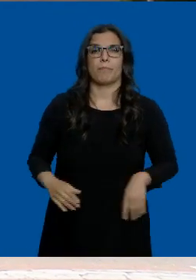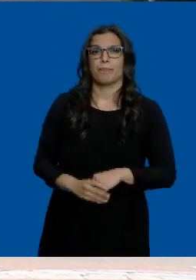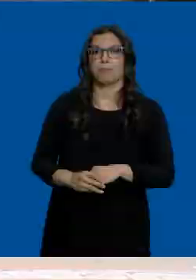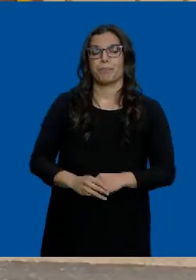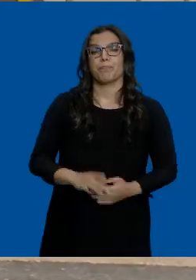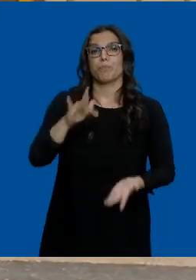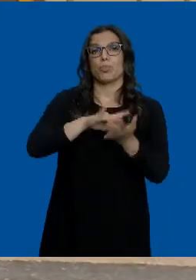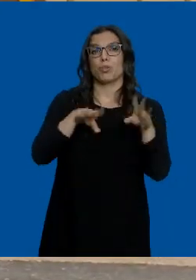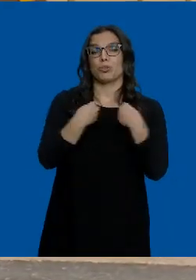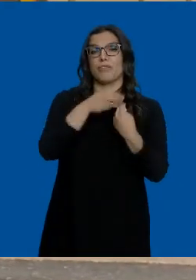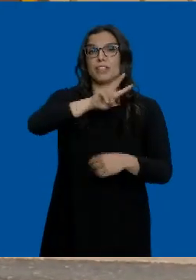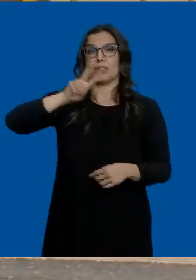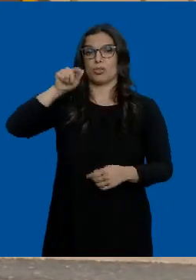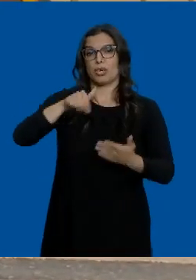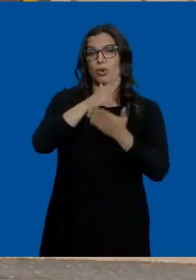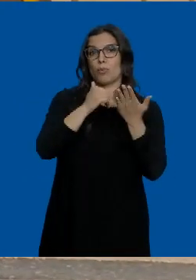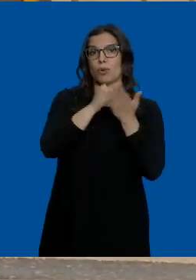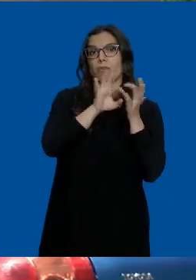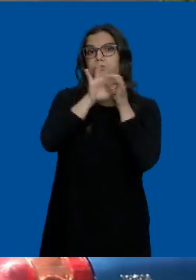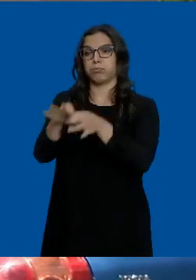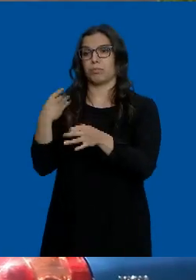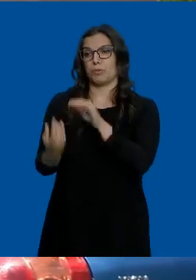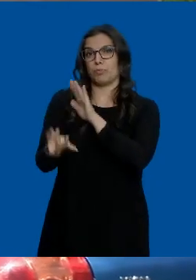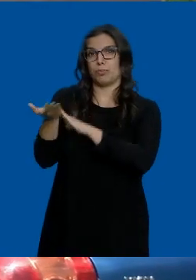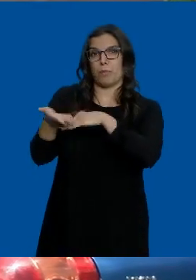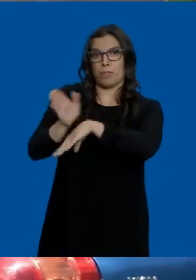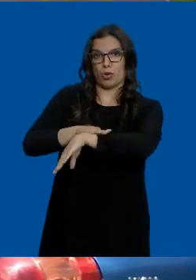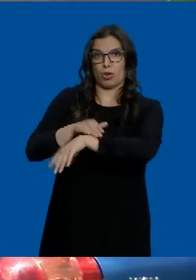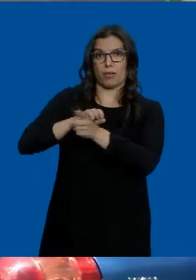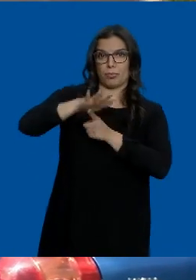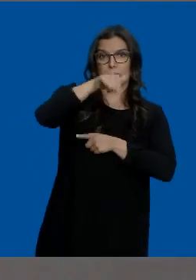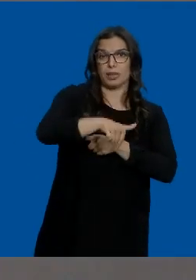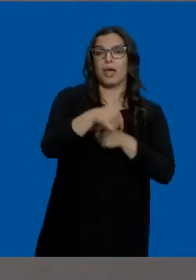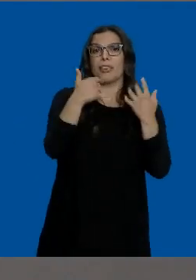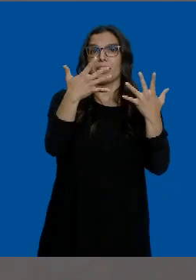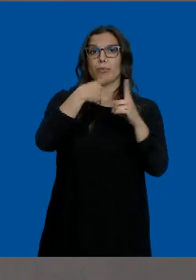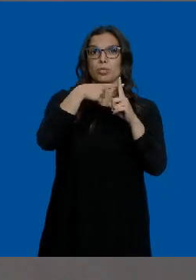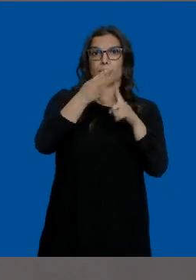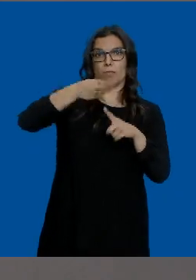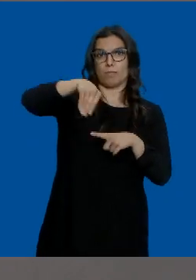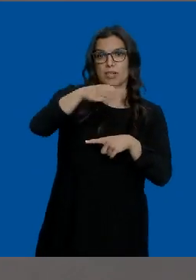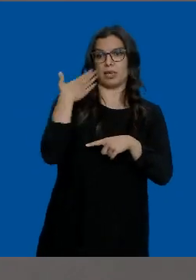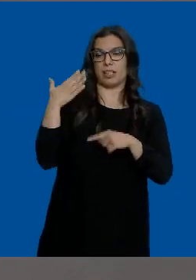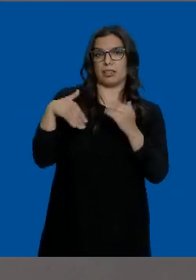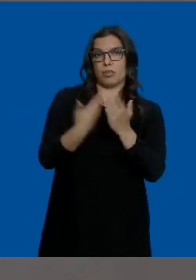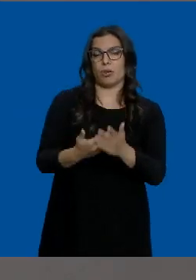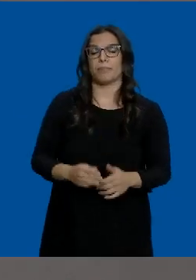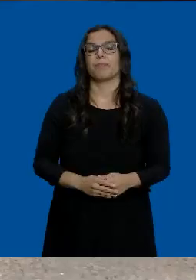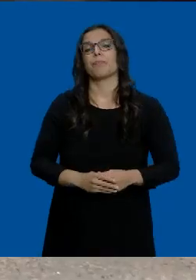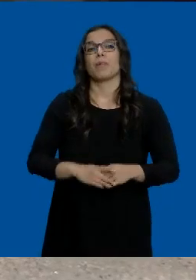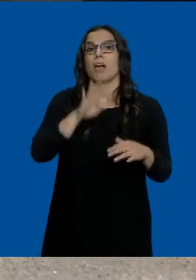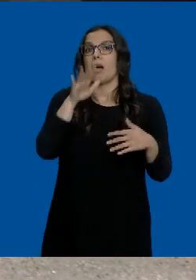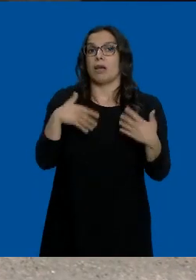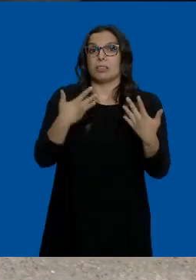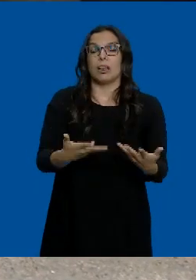Ascienden a 22 los contagios en nuestra comunidad vinculados al brote de Mallorca, al sumarse otros 10 positivos en las últimas 24 horas. Hasta el momento